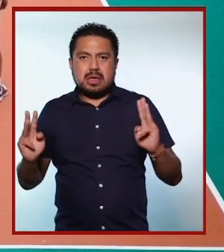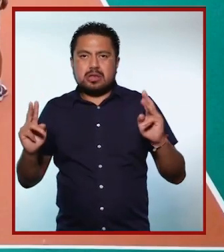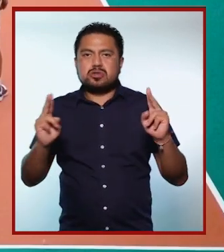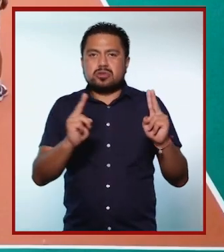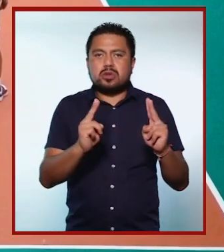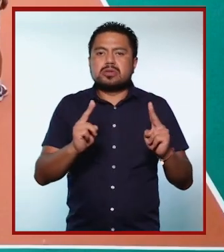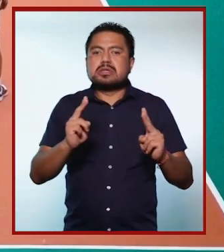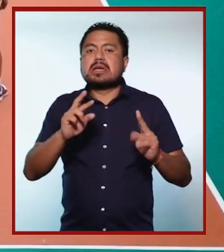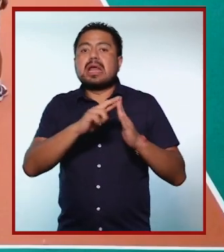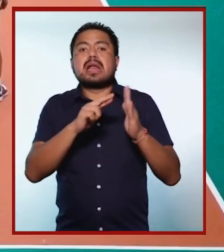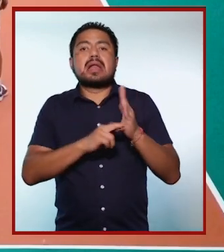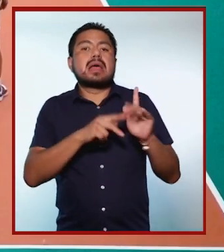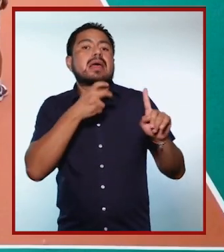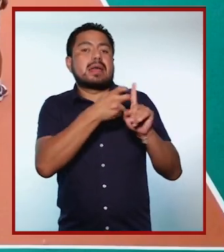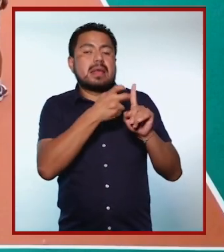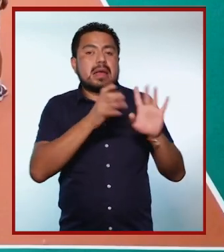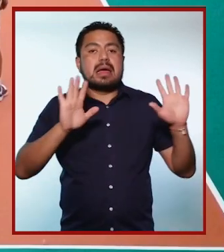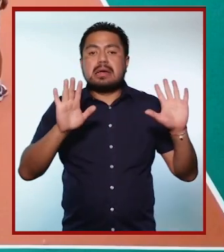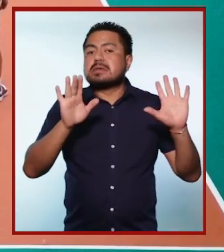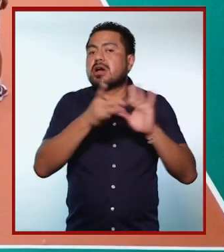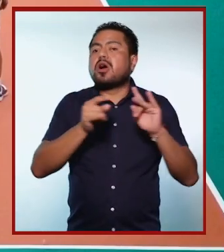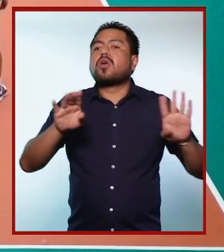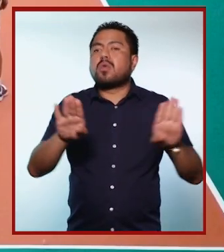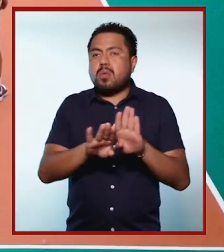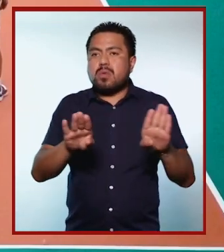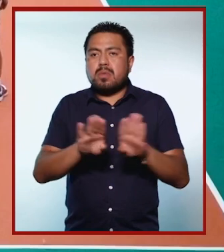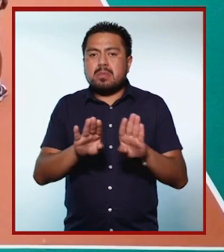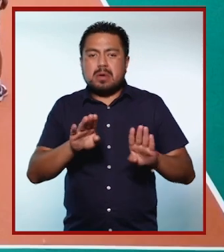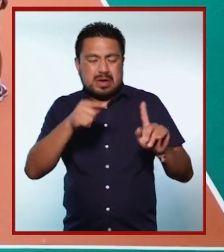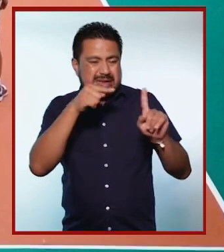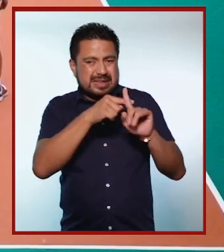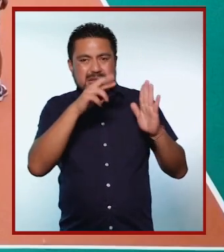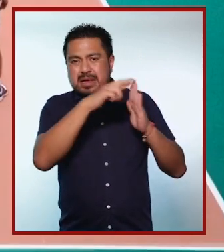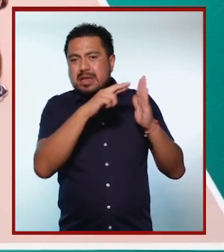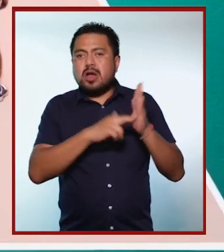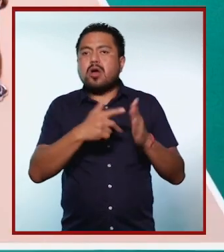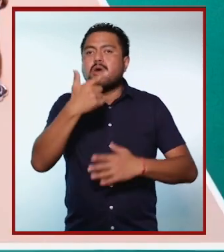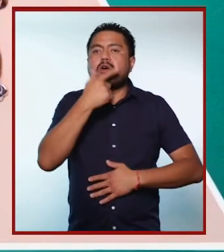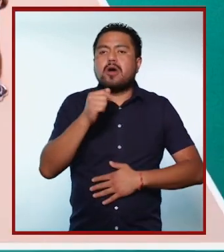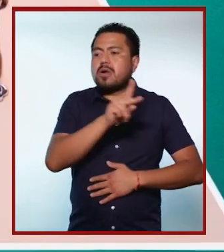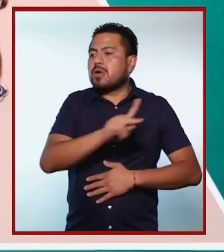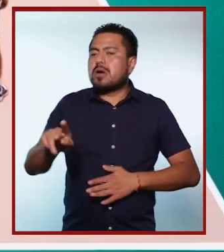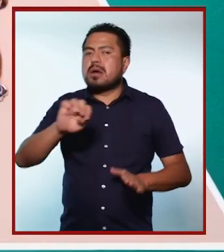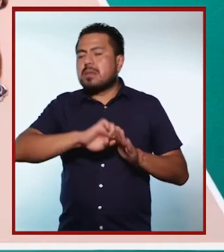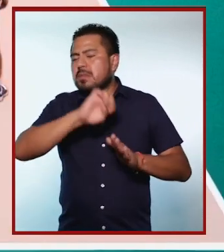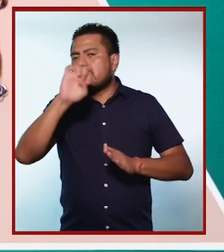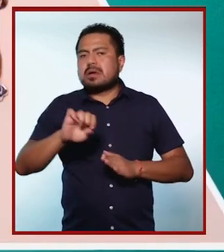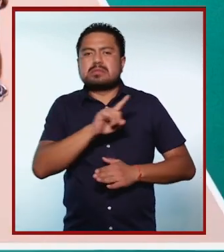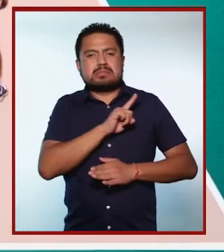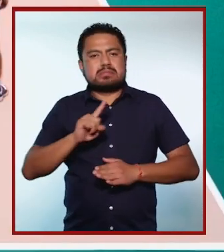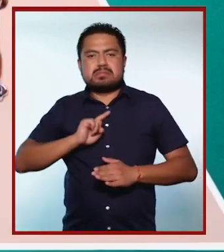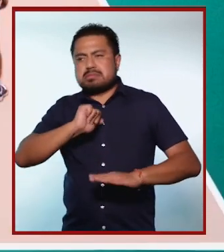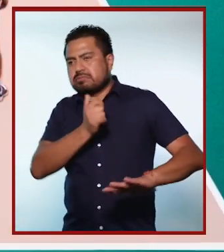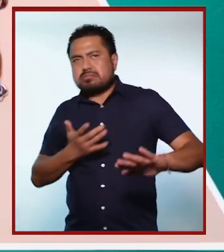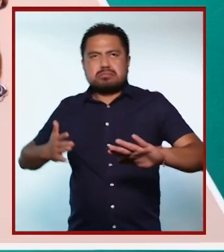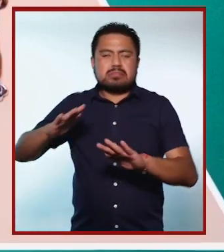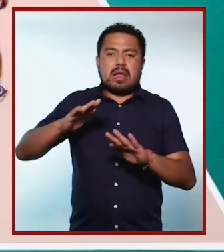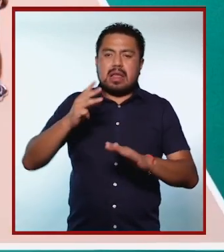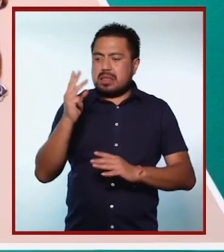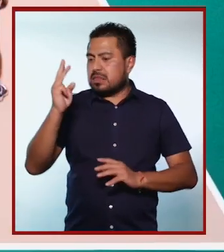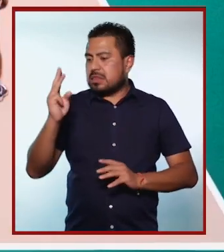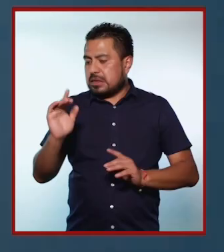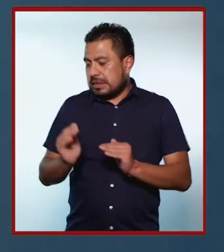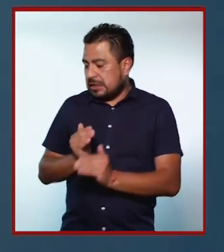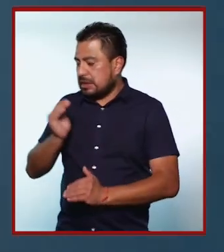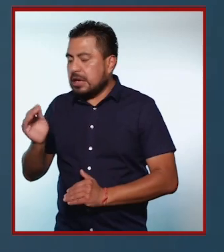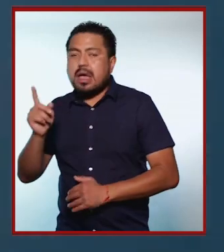o la línea de zaguero. En el caso del reglamento, y ahí sería el cómo, en el caso del reglamento, los hombres, por ejemplo, tienen que atacar detrás